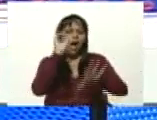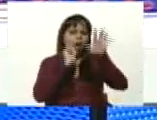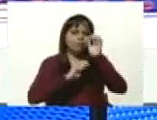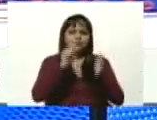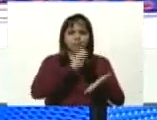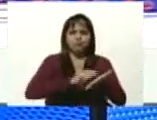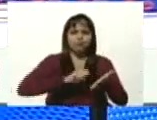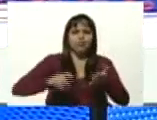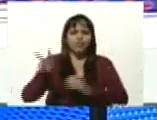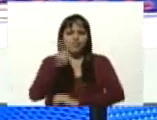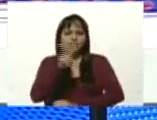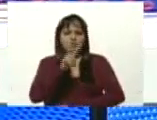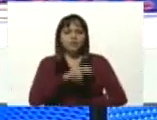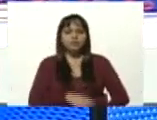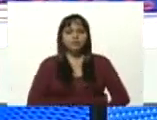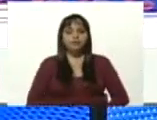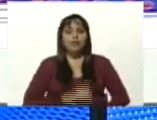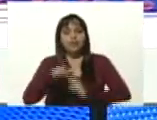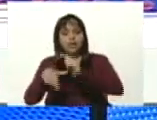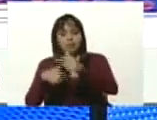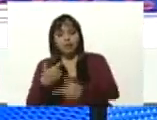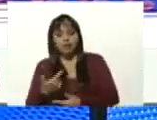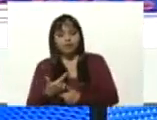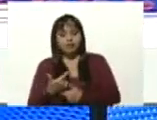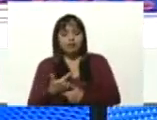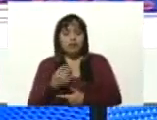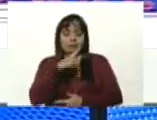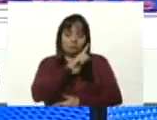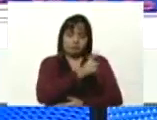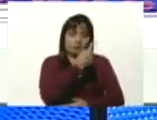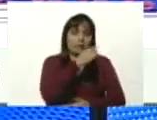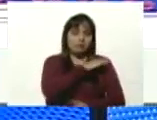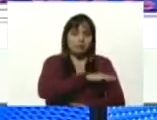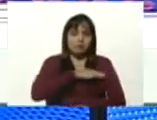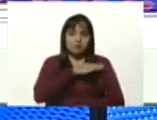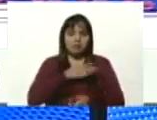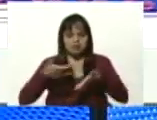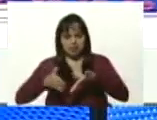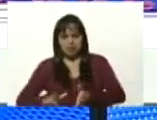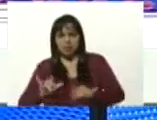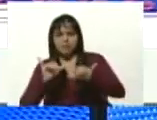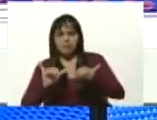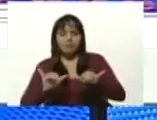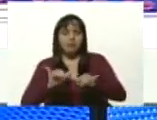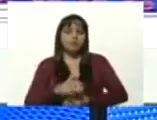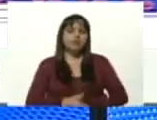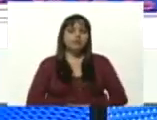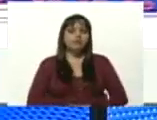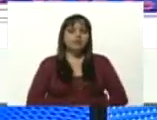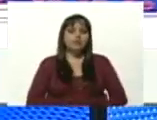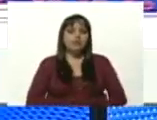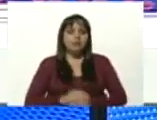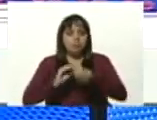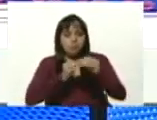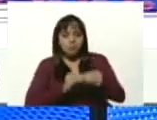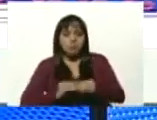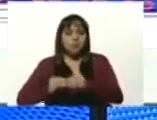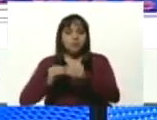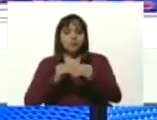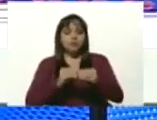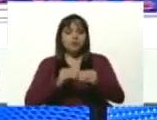Después de la misión bueno, nació el comandante Chávez en la misma misión Robinson, creó la misión,